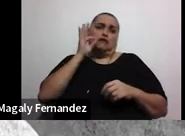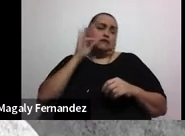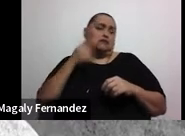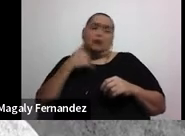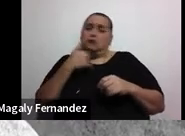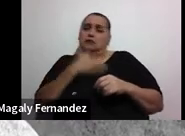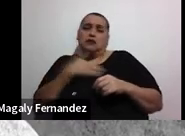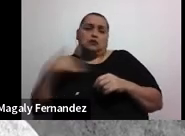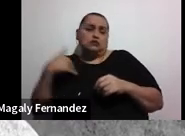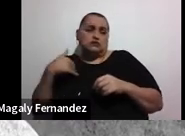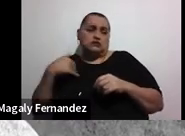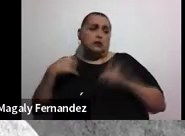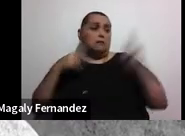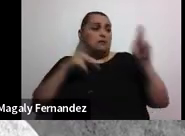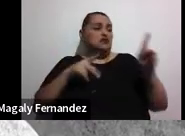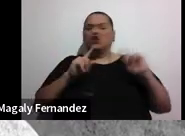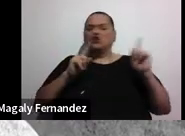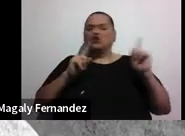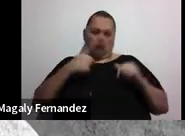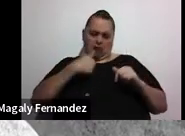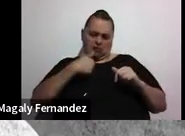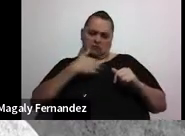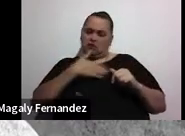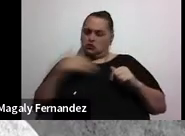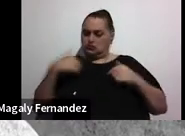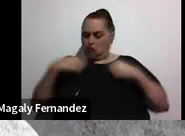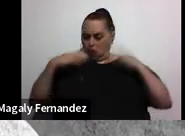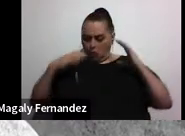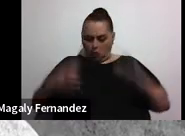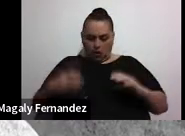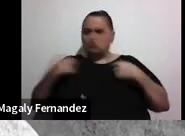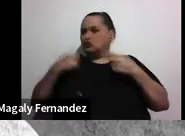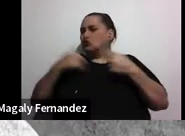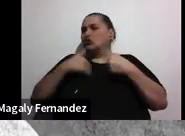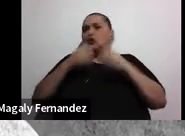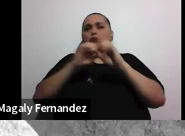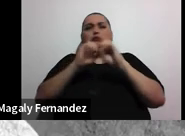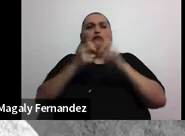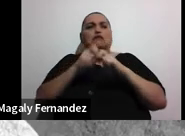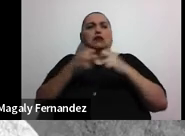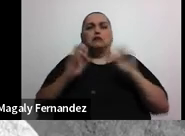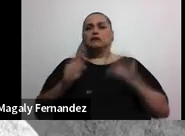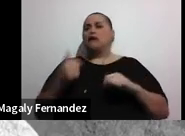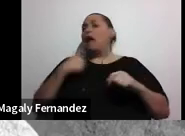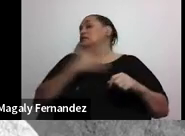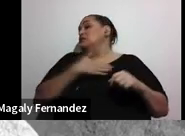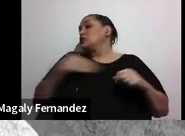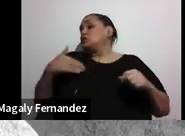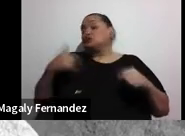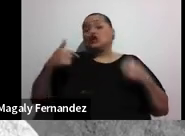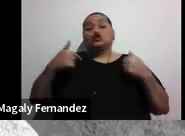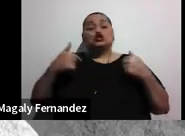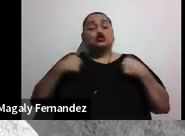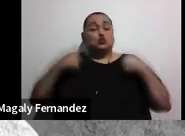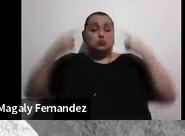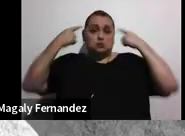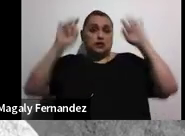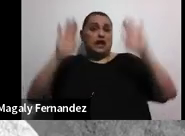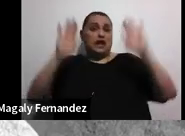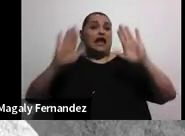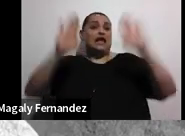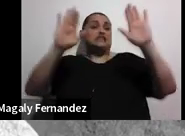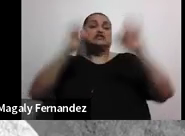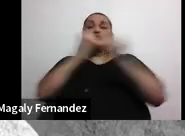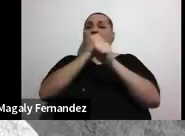alguien me a decir no yo me quiero a mí mismo a me gusta mi cuerpo yo no tengo nada no a mí me encanta yo soy una persona súper exitosa en el trabajo eso de